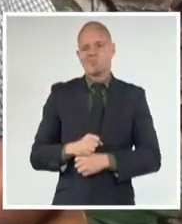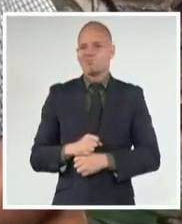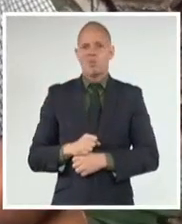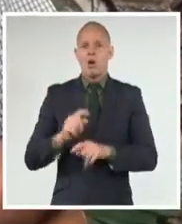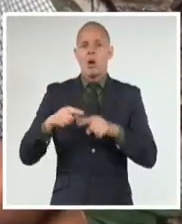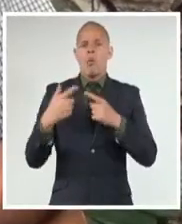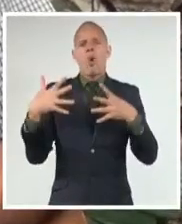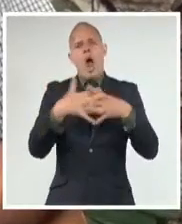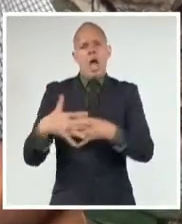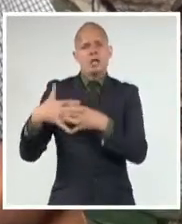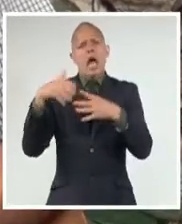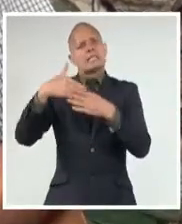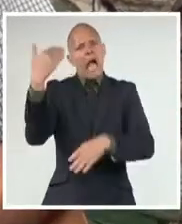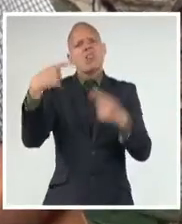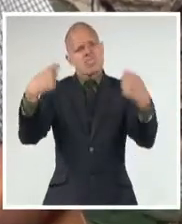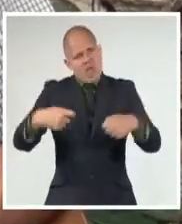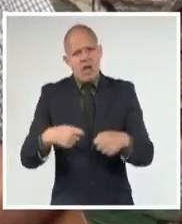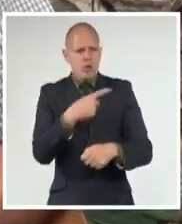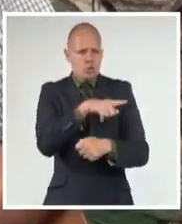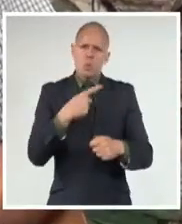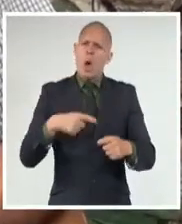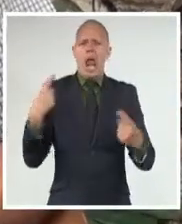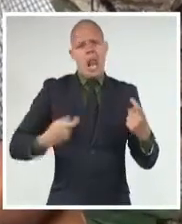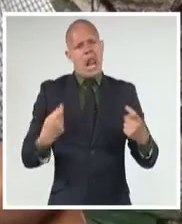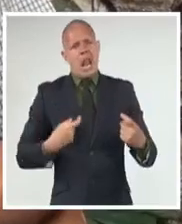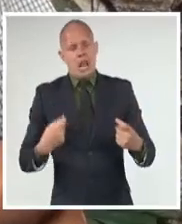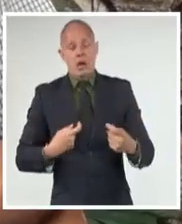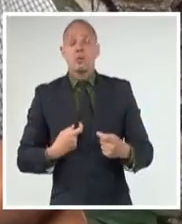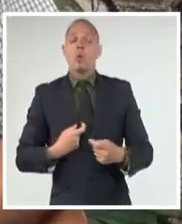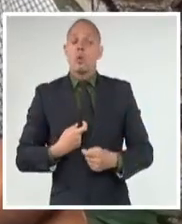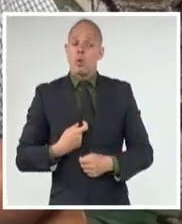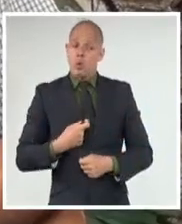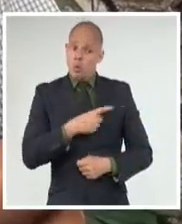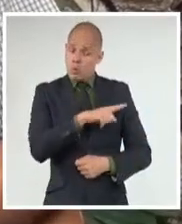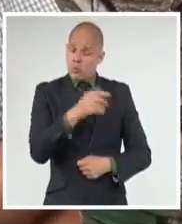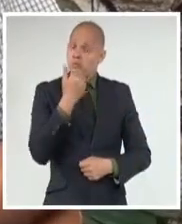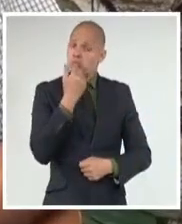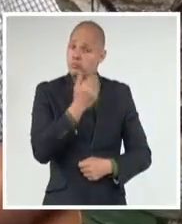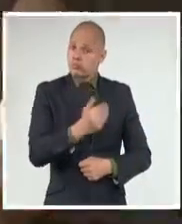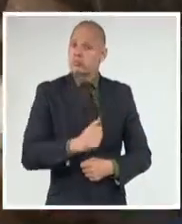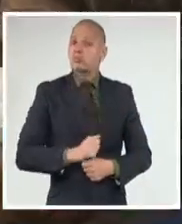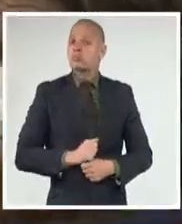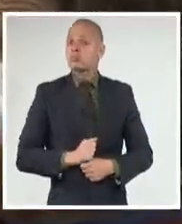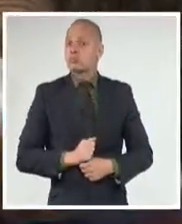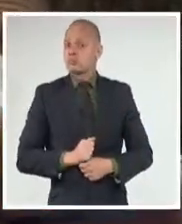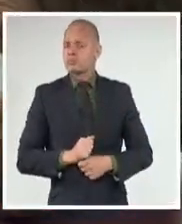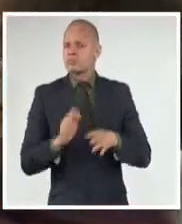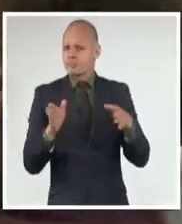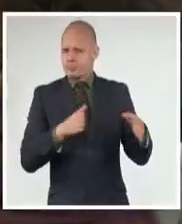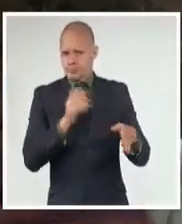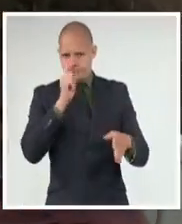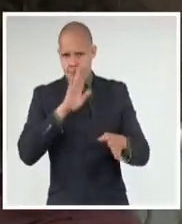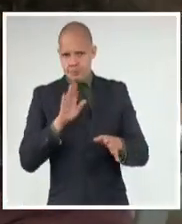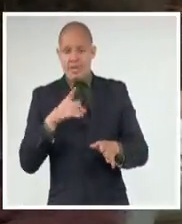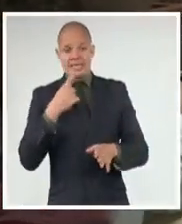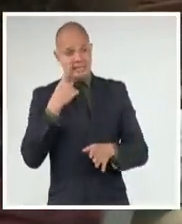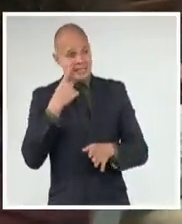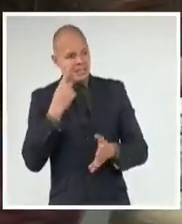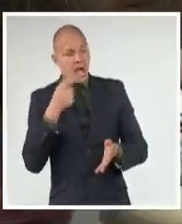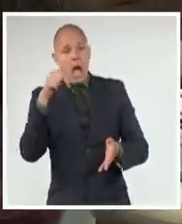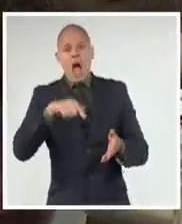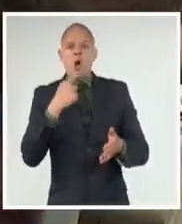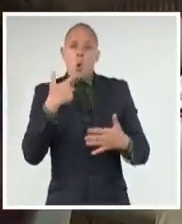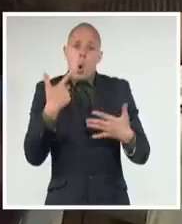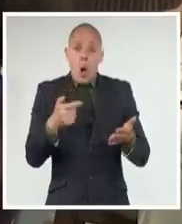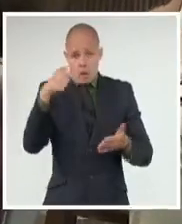sobre esto. El mandatario ofreció a los participantes una detallada explicación sobre la actual situación económica,